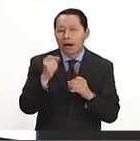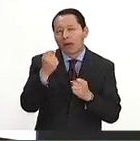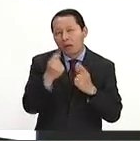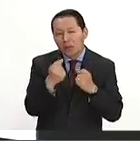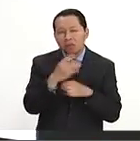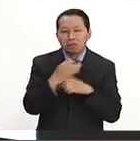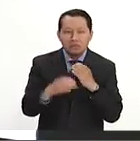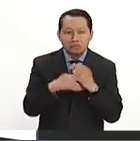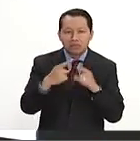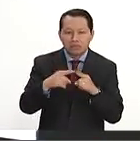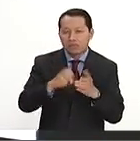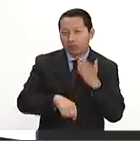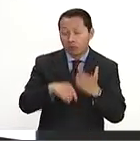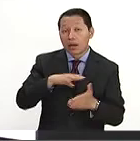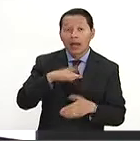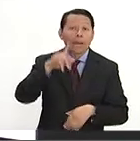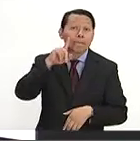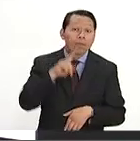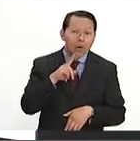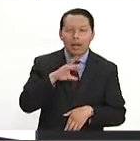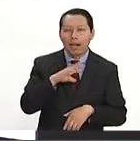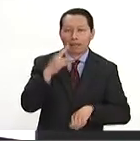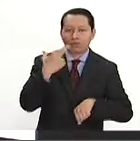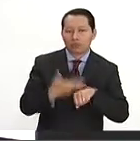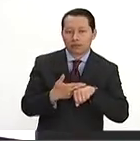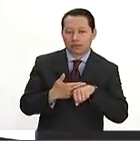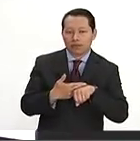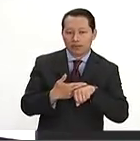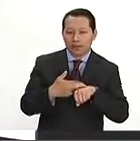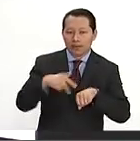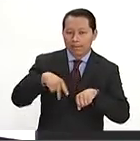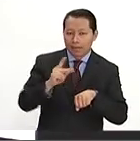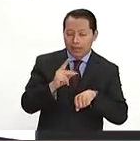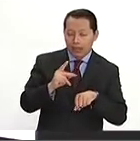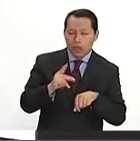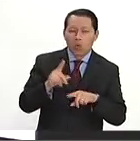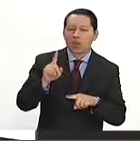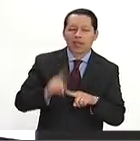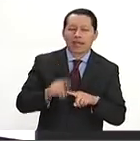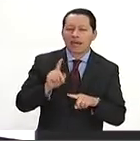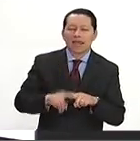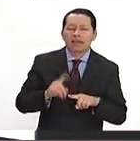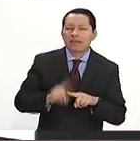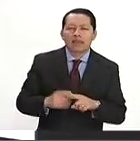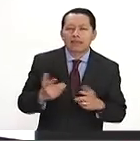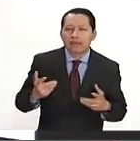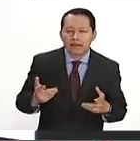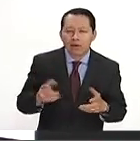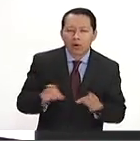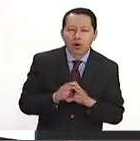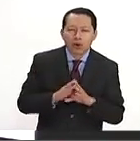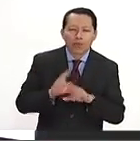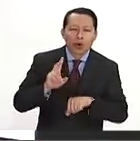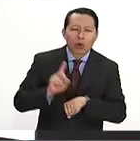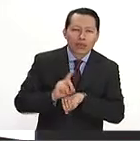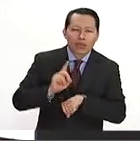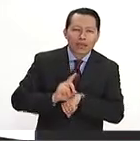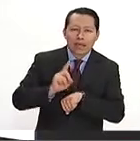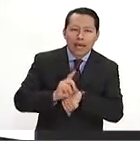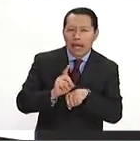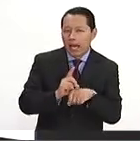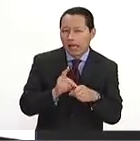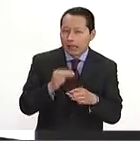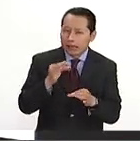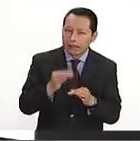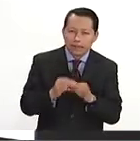ejemplo, que hay mujeres que ejercen el cargo, pero quien realmente está pues el día a día, pues es un hombre,